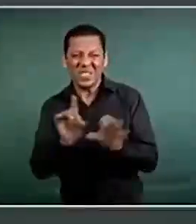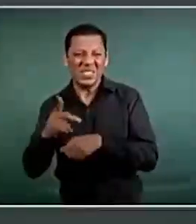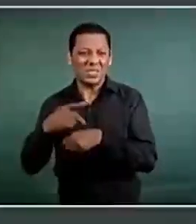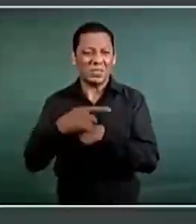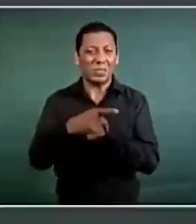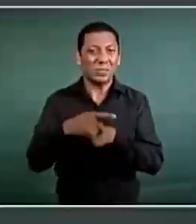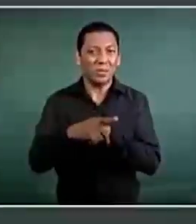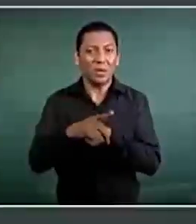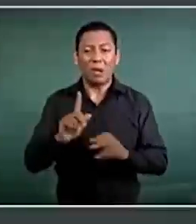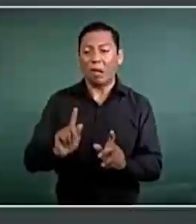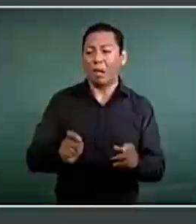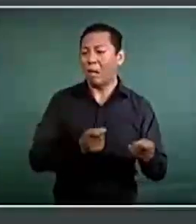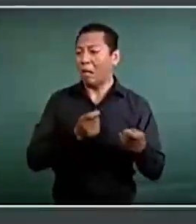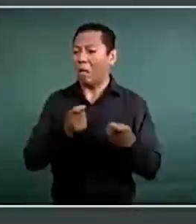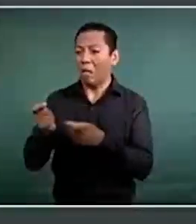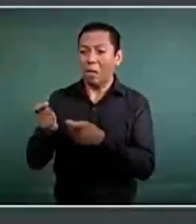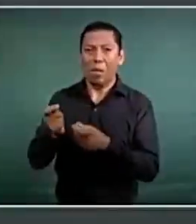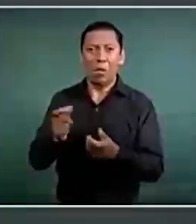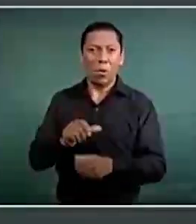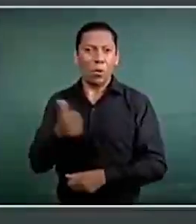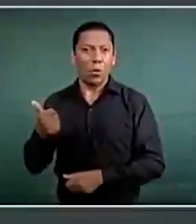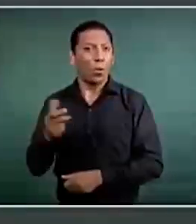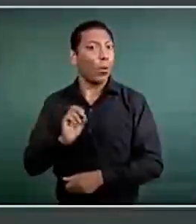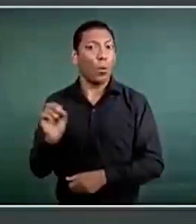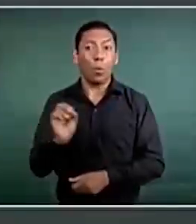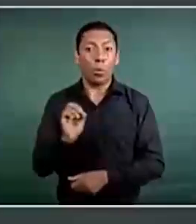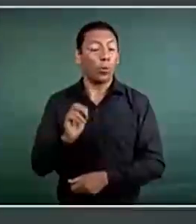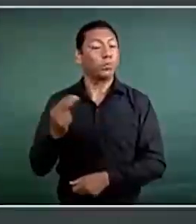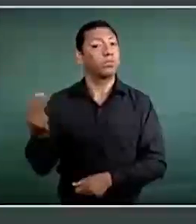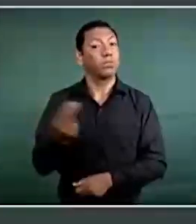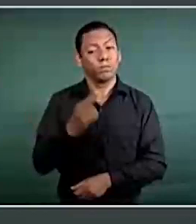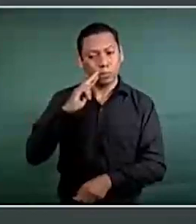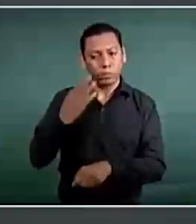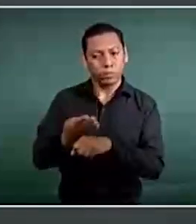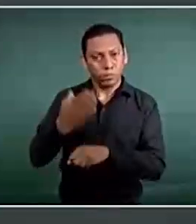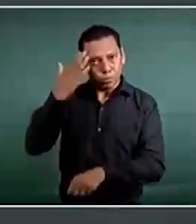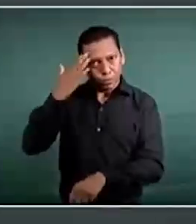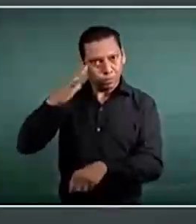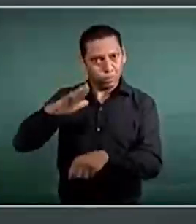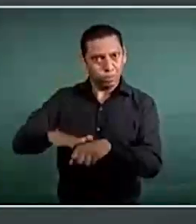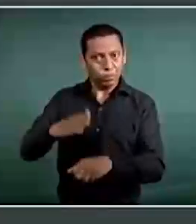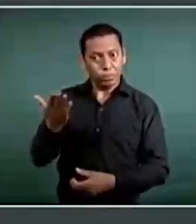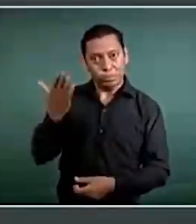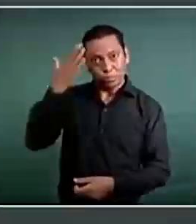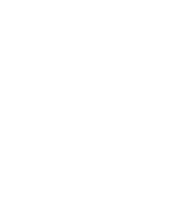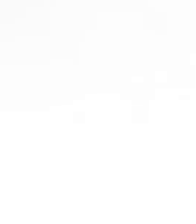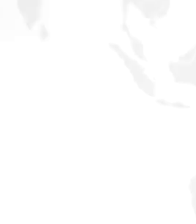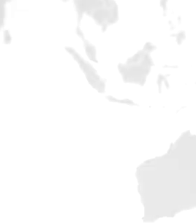delegar, hay que atenderlo de manera personal.